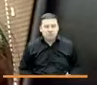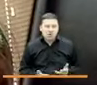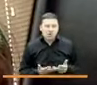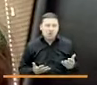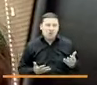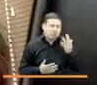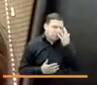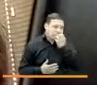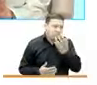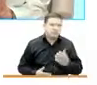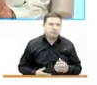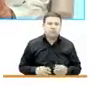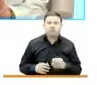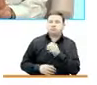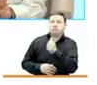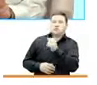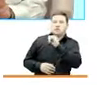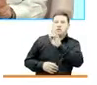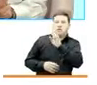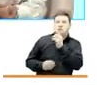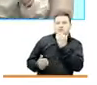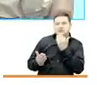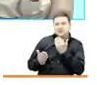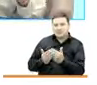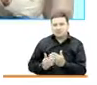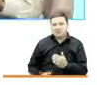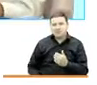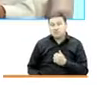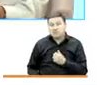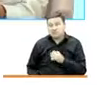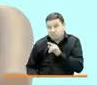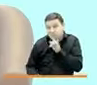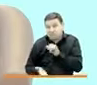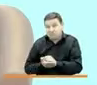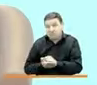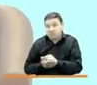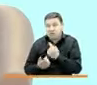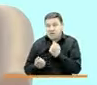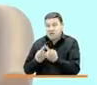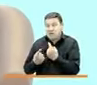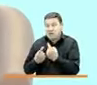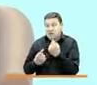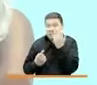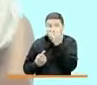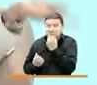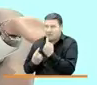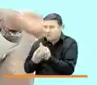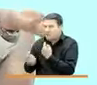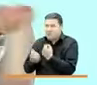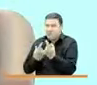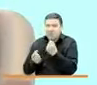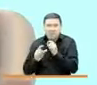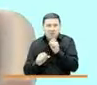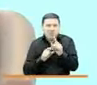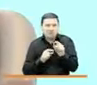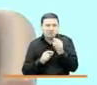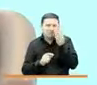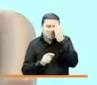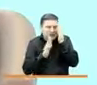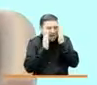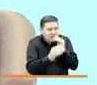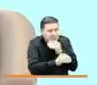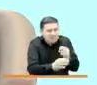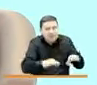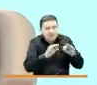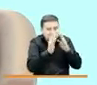maravillosas. Juli, pues, muchas gracias. Y yo creo que hemos tenido un conversatorio maravilloso pasando desde quienes atienden a los niños y